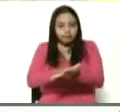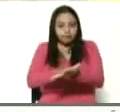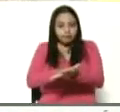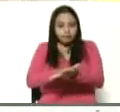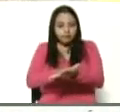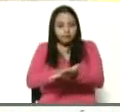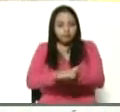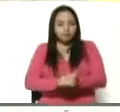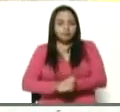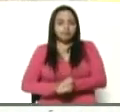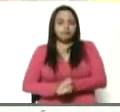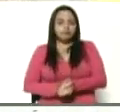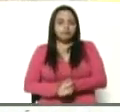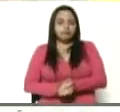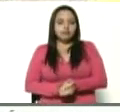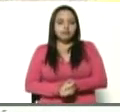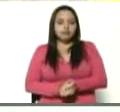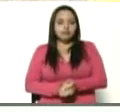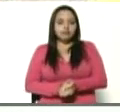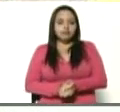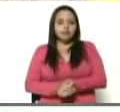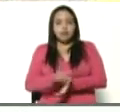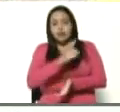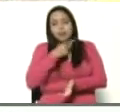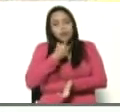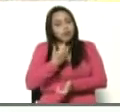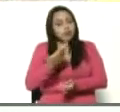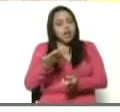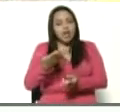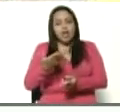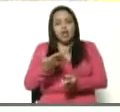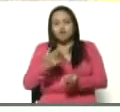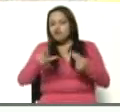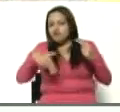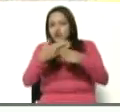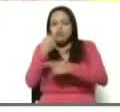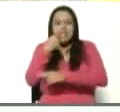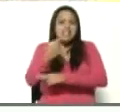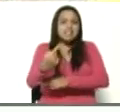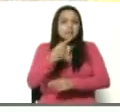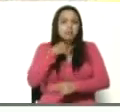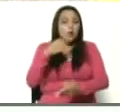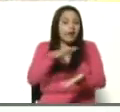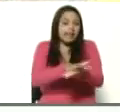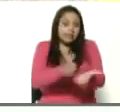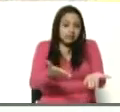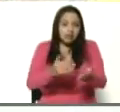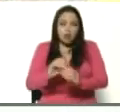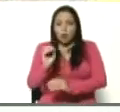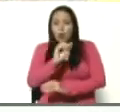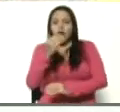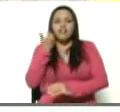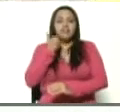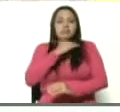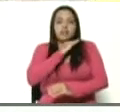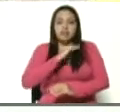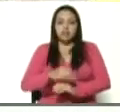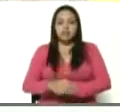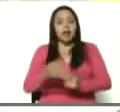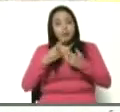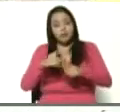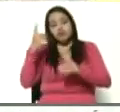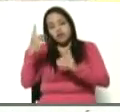Mortales. A no me gusta nunca hablar de la muerte. Ni de la enfermedad. pero estoy